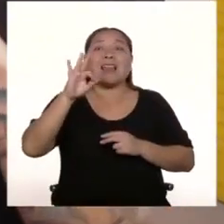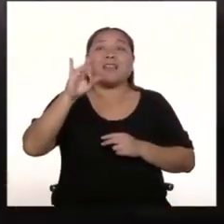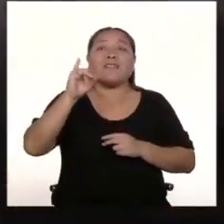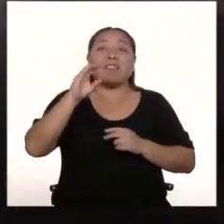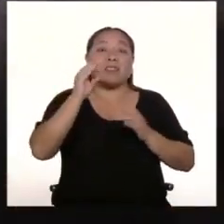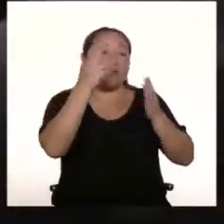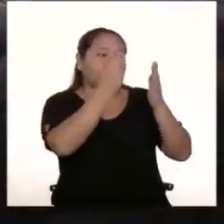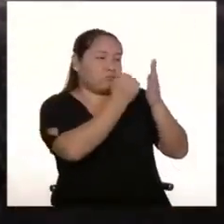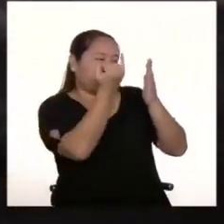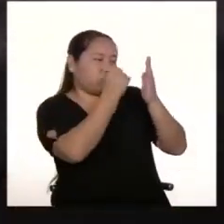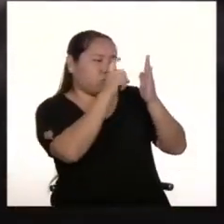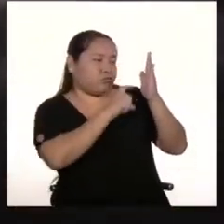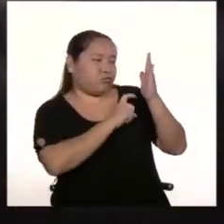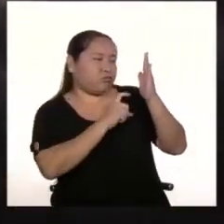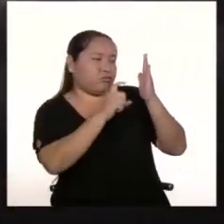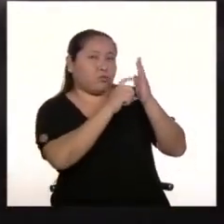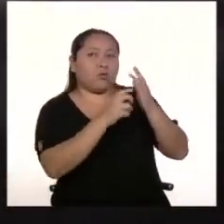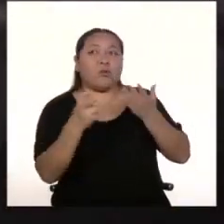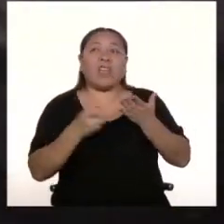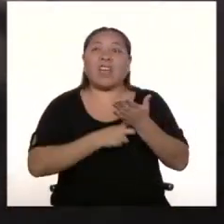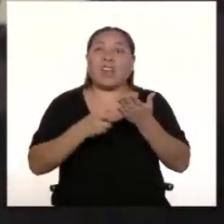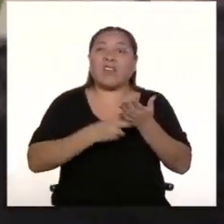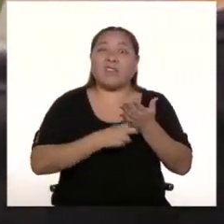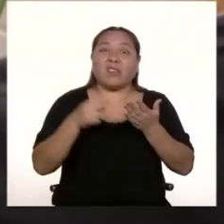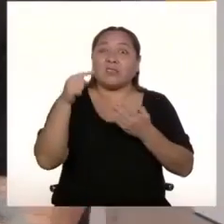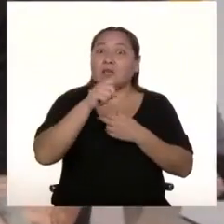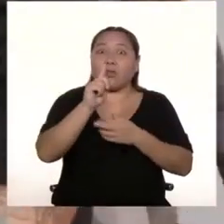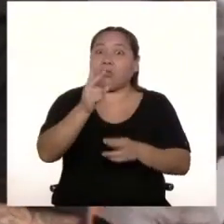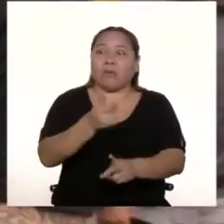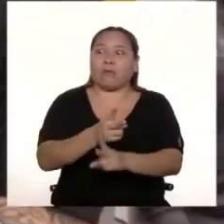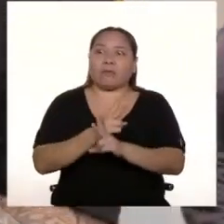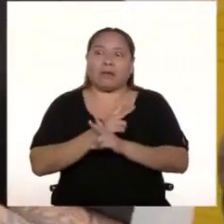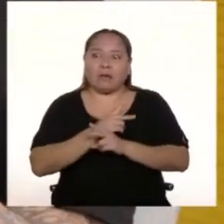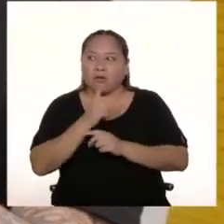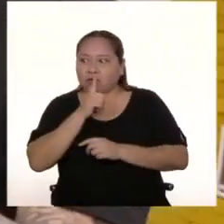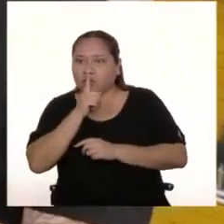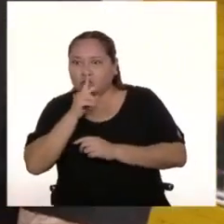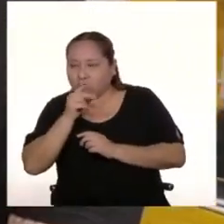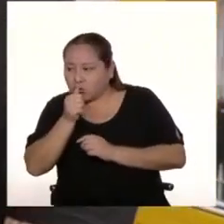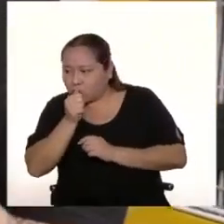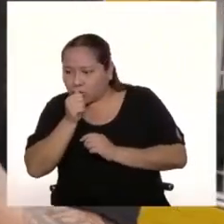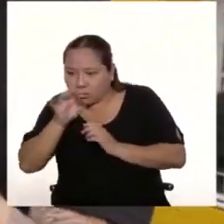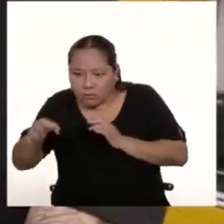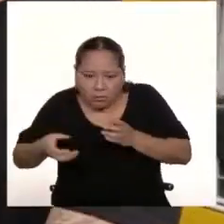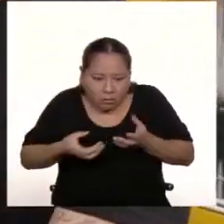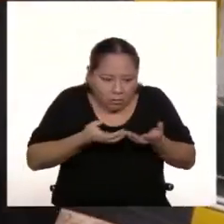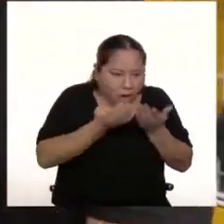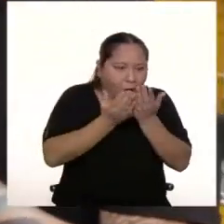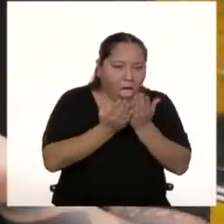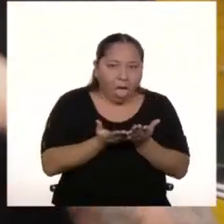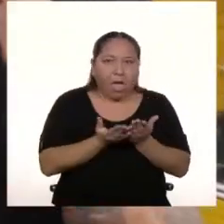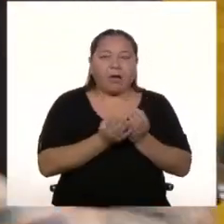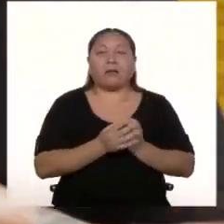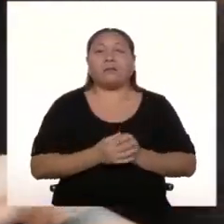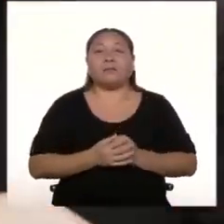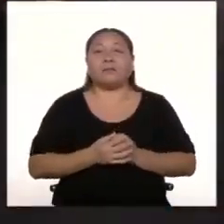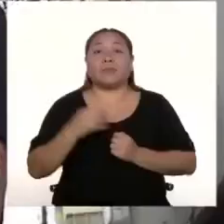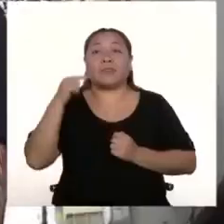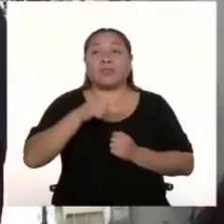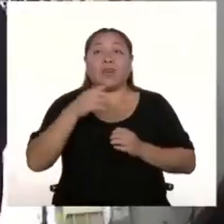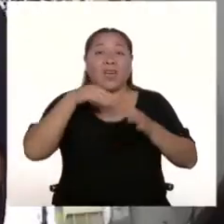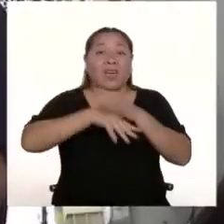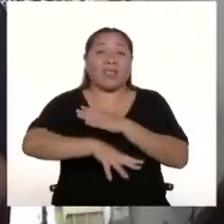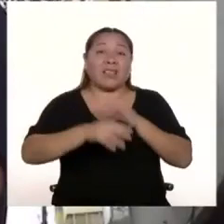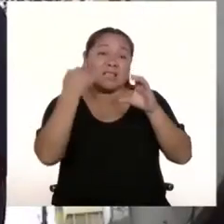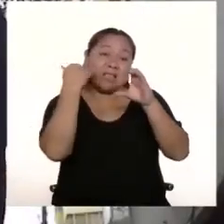revista. Y era una revista que nadie se quería prestar así, todos se la prestaban así. la tuve un tiempo y ¡guau! Entonces, ahora puedes entrar a internet,